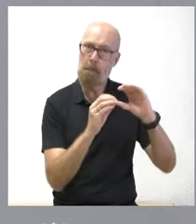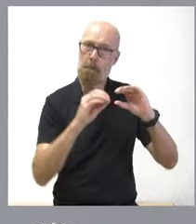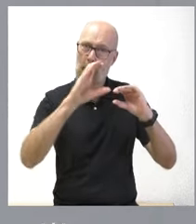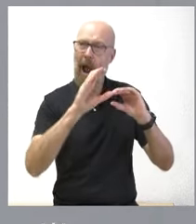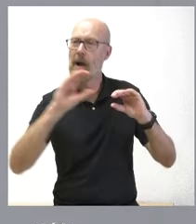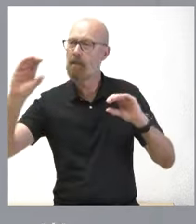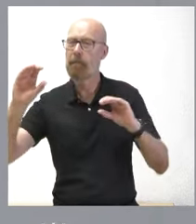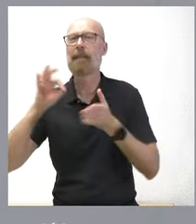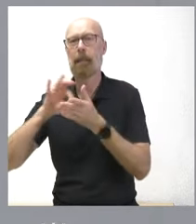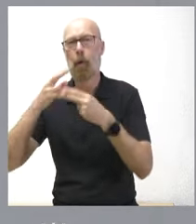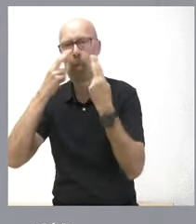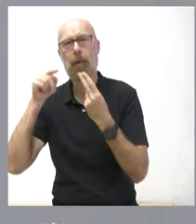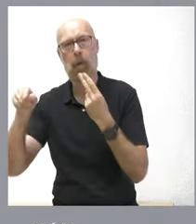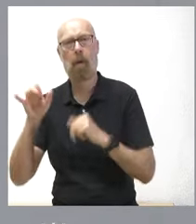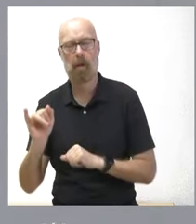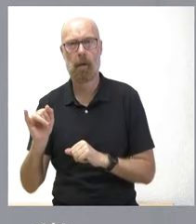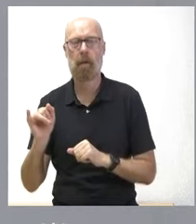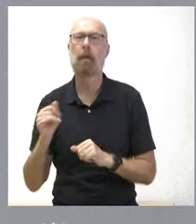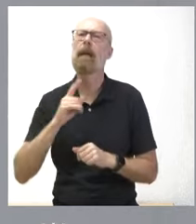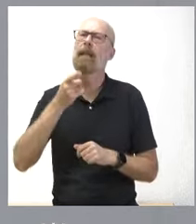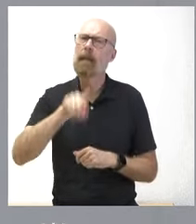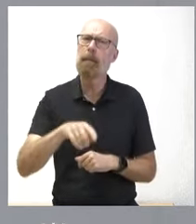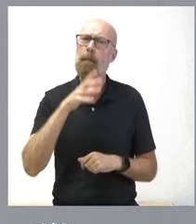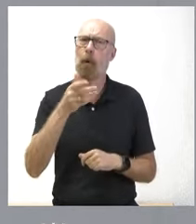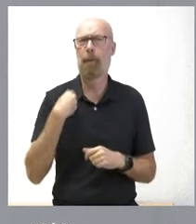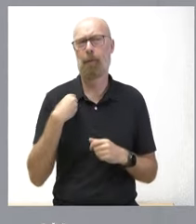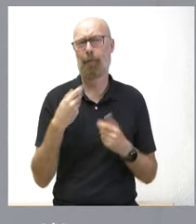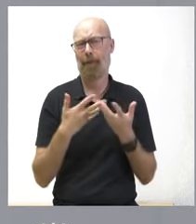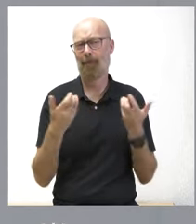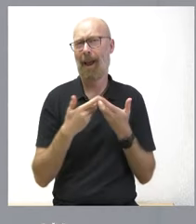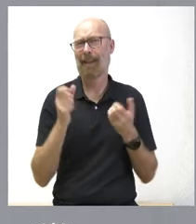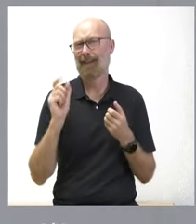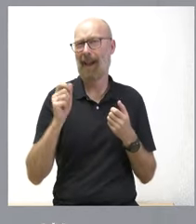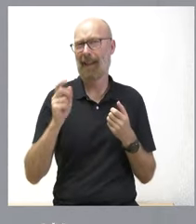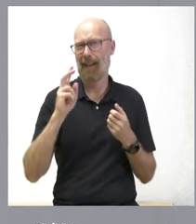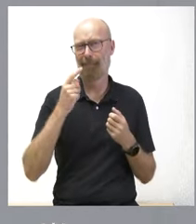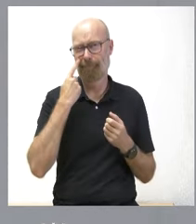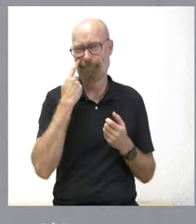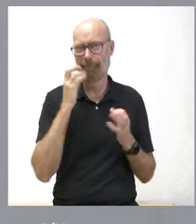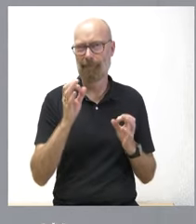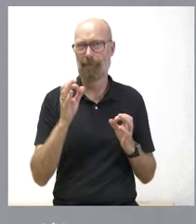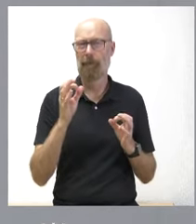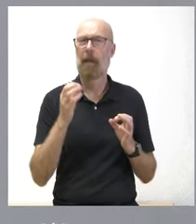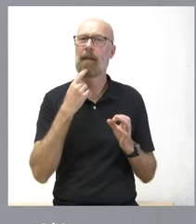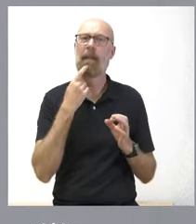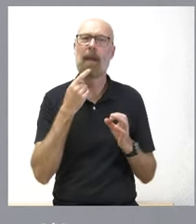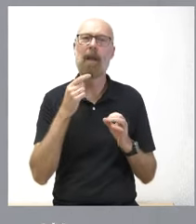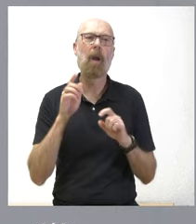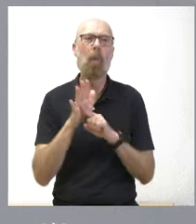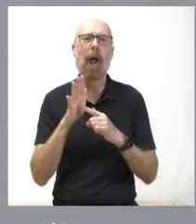Segundo, que esto sí que es verdaderamente poner en práctica esta frase que a veces se dice y que nosotros sí llevamos a cabo que es no dejar nadie atrás.